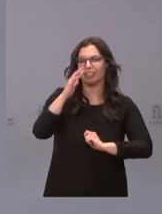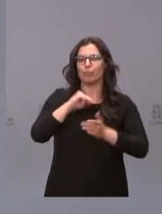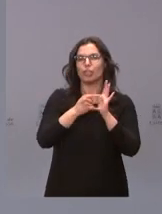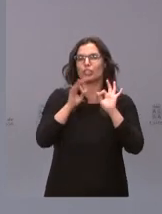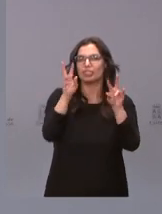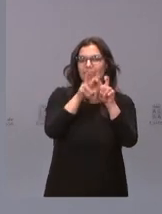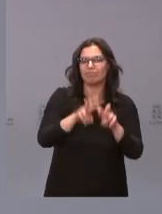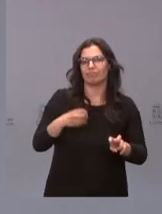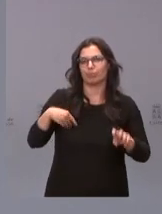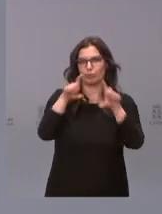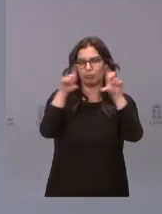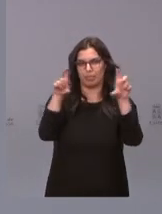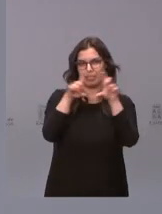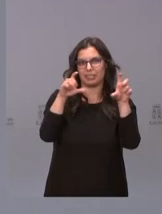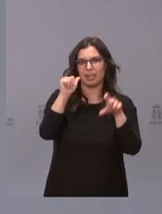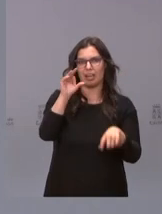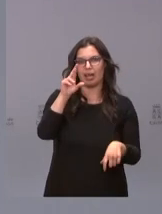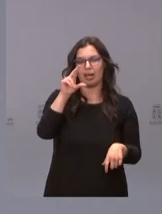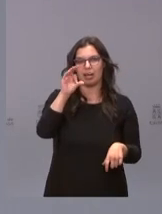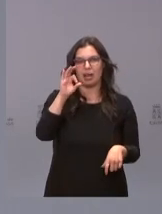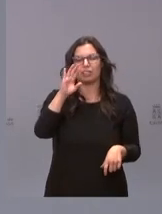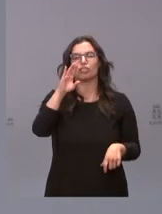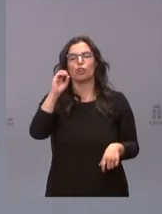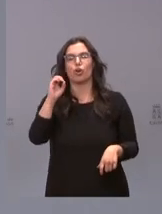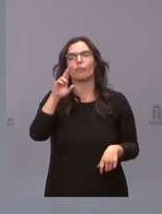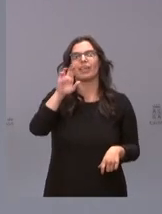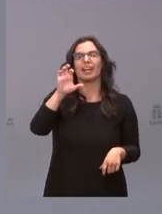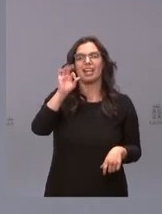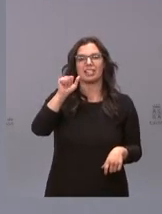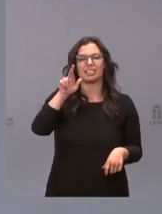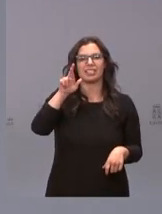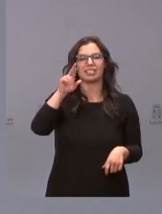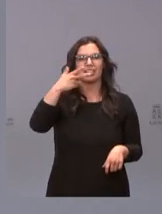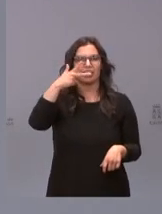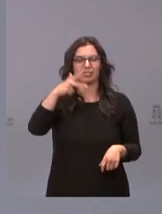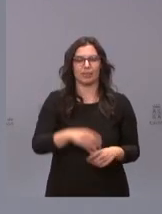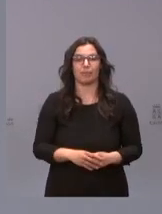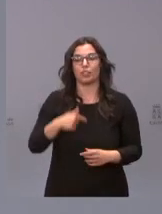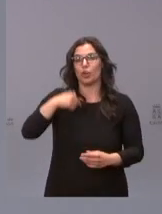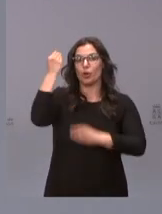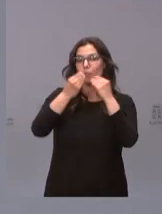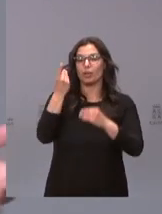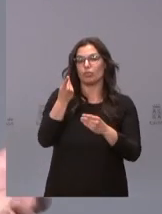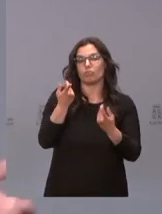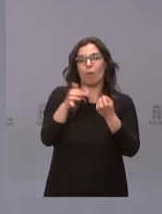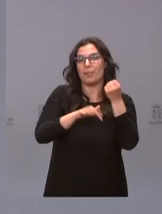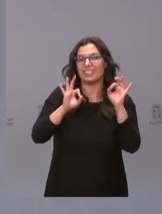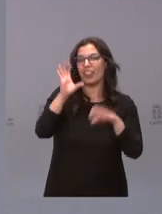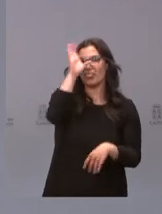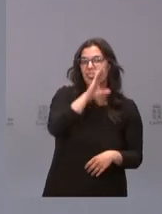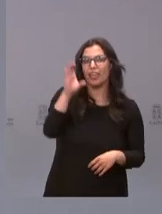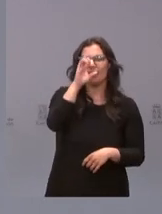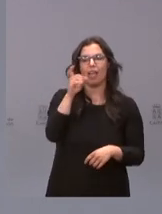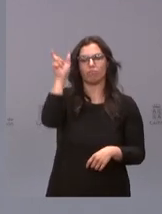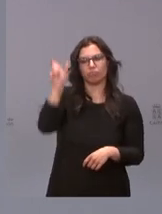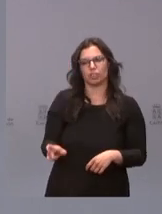Carrasco, que yo creo que, bueno, pues viene de la mano de la ciencia, con el aval de una